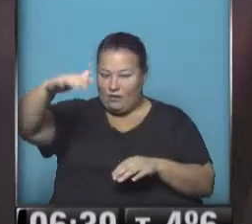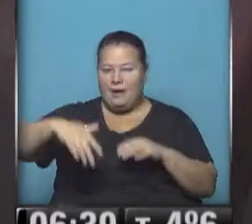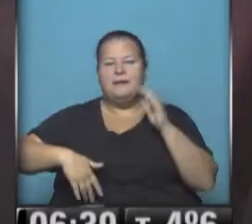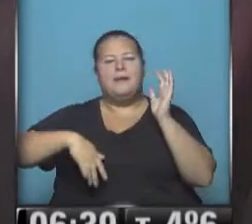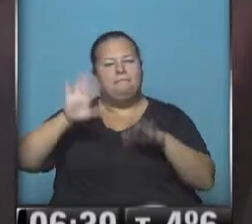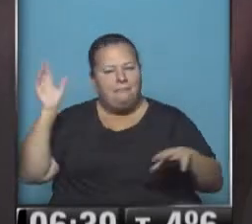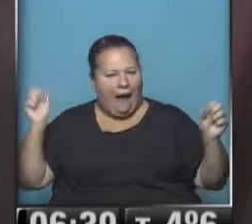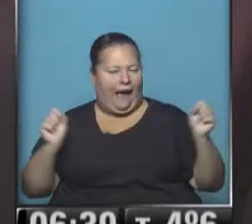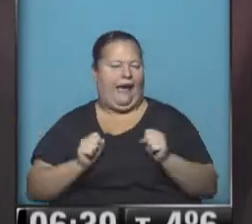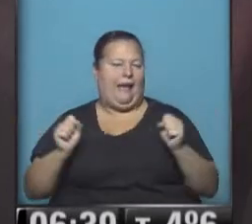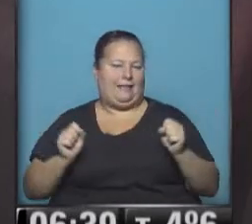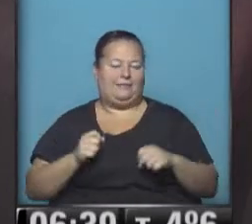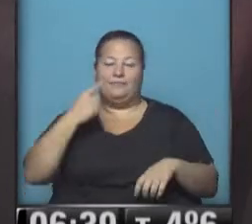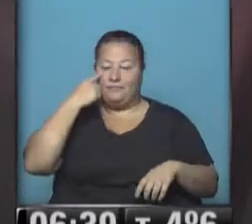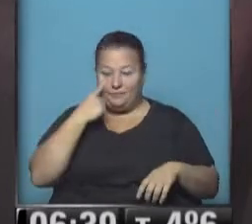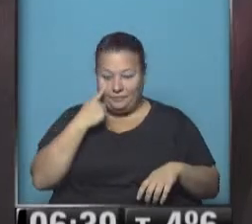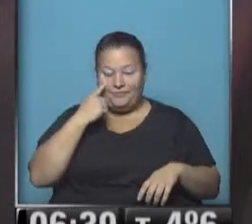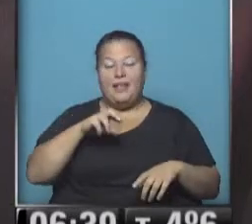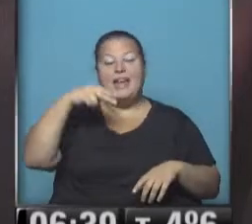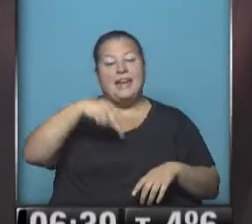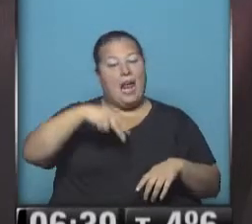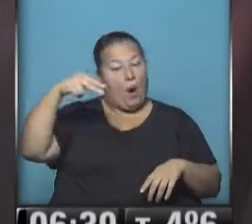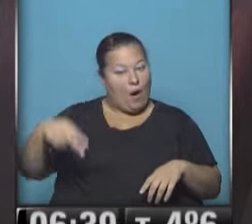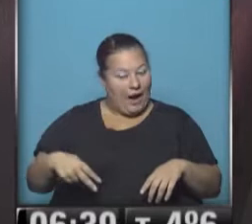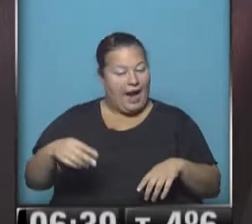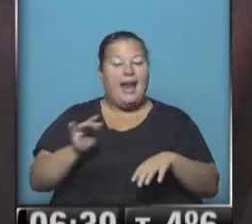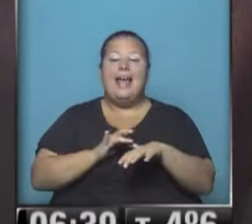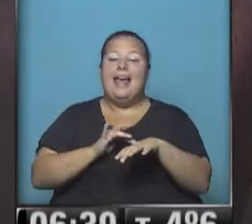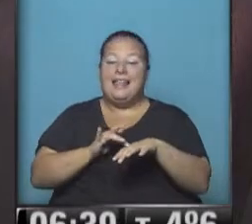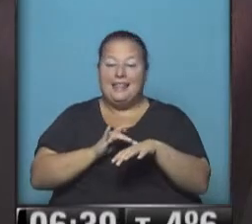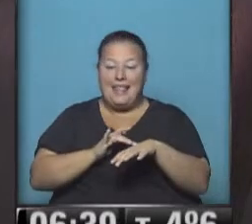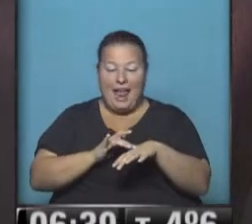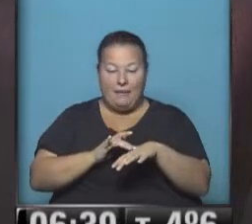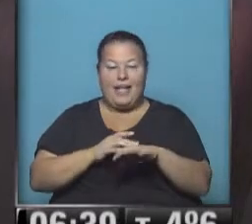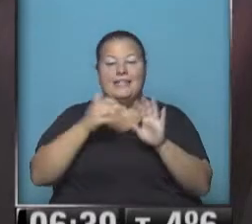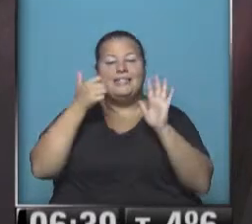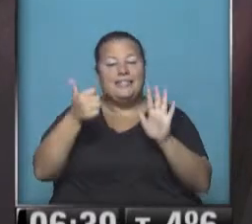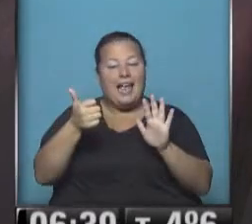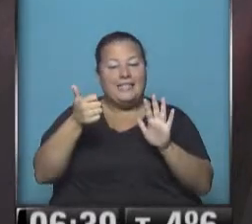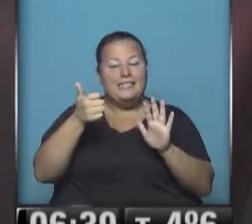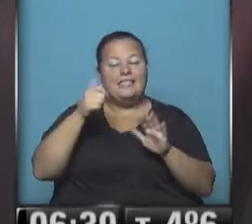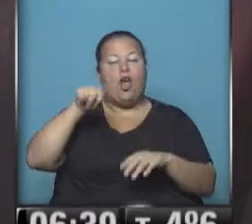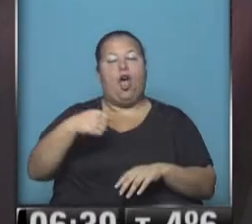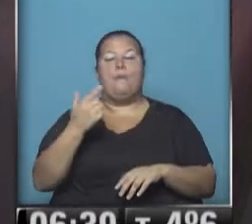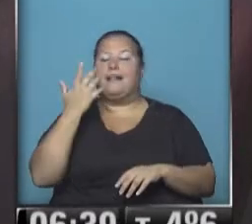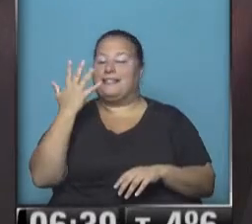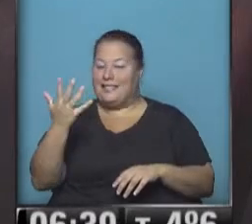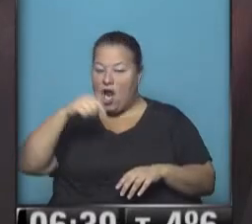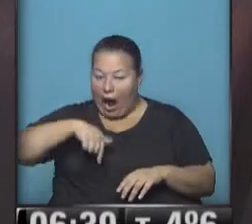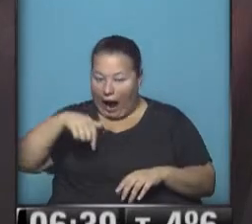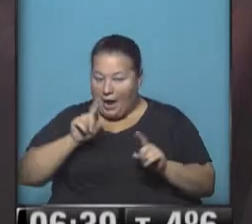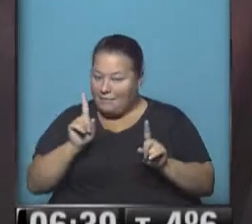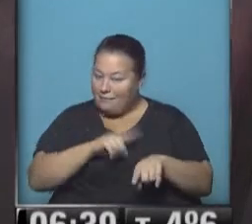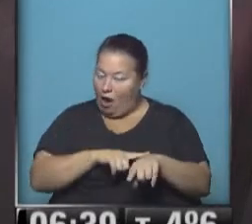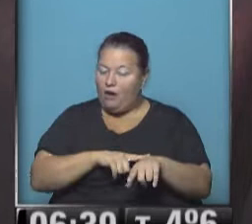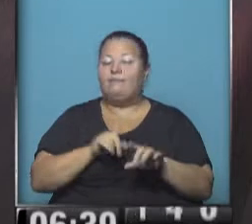más frío. Atentos los neuquinos, que la sensación térmica es de 6, 5 a esta hora.